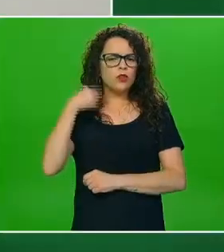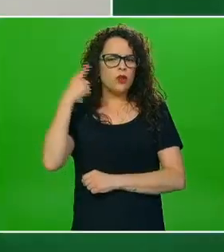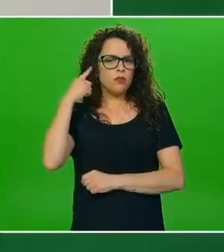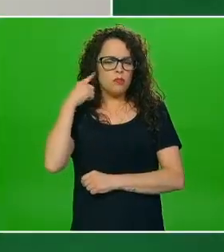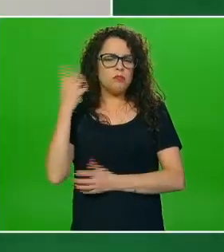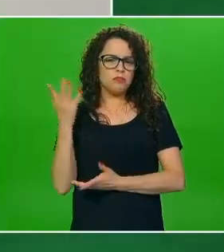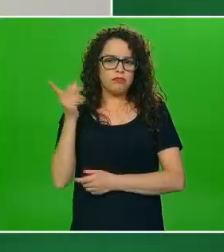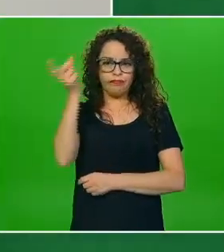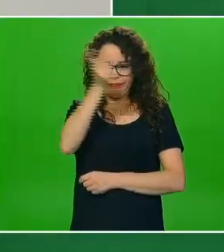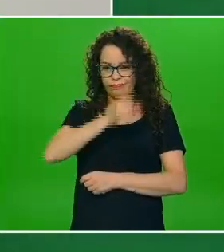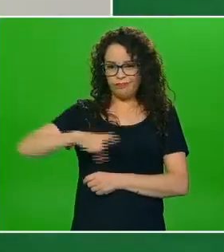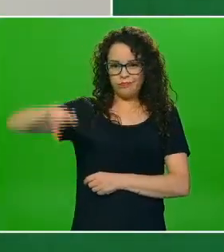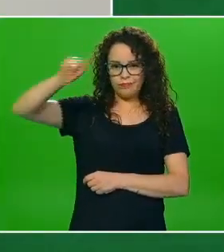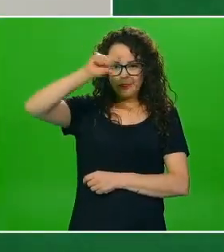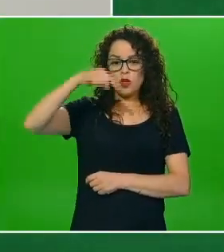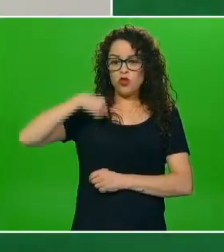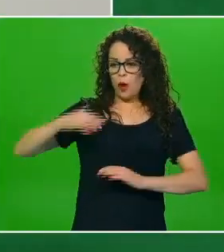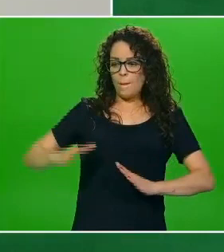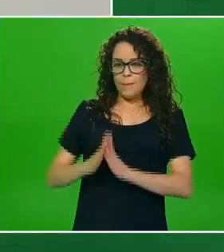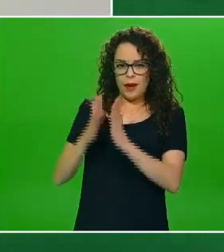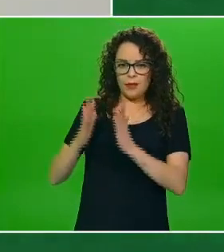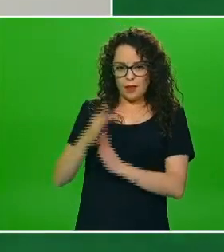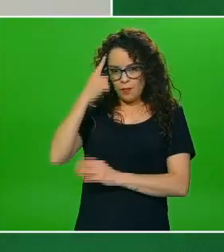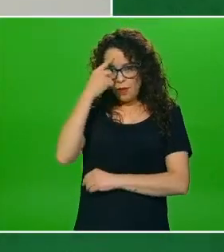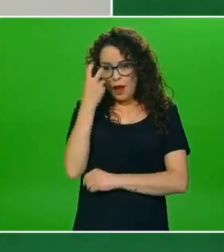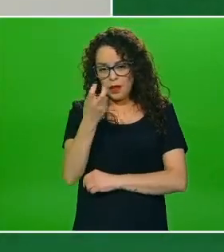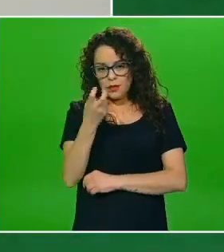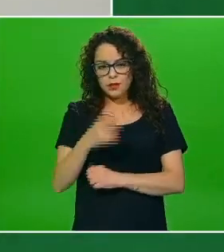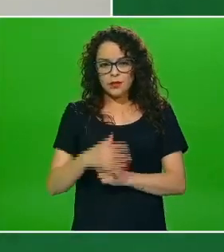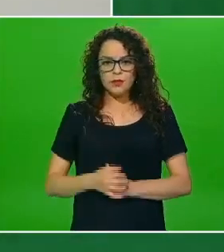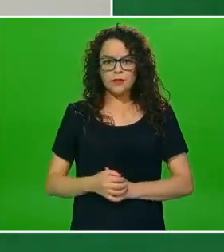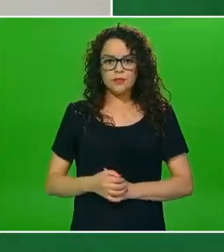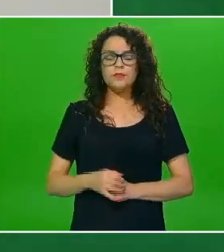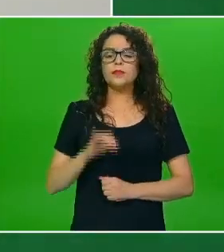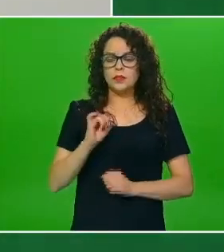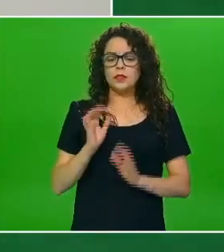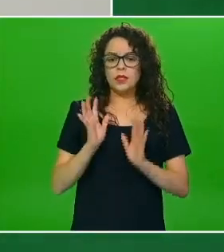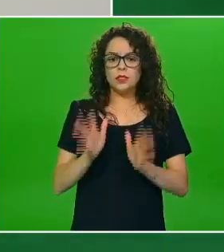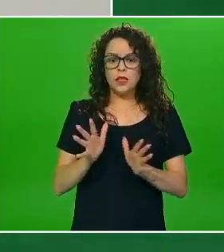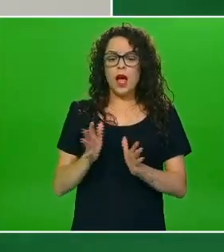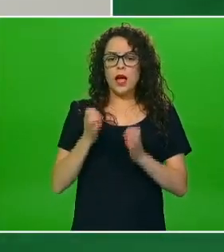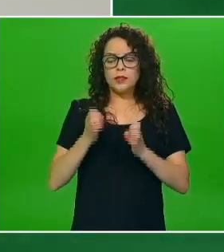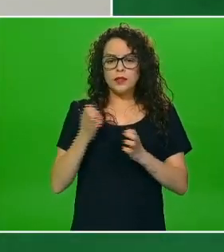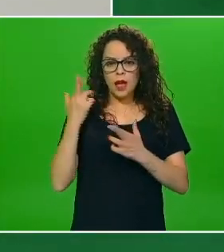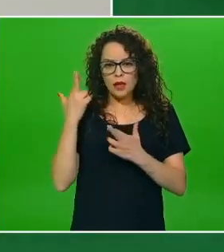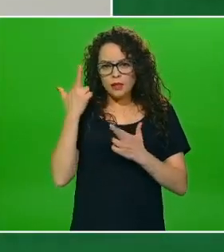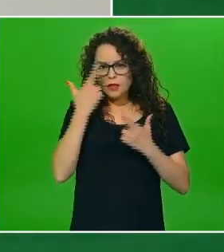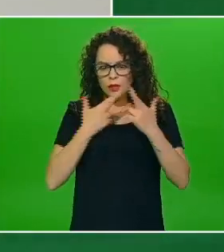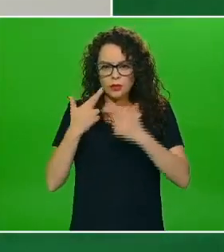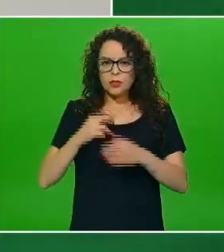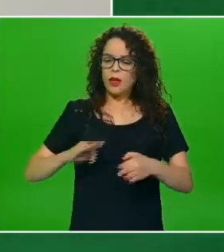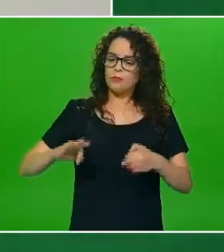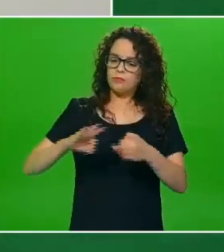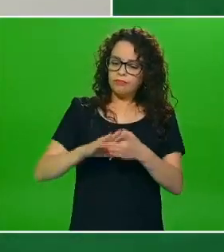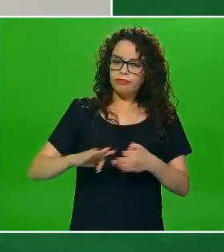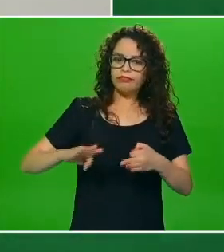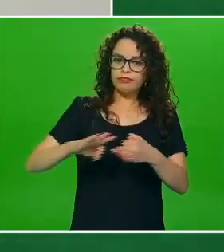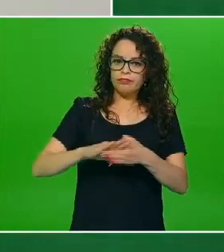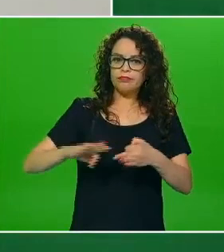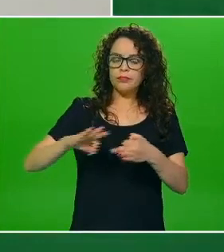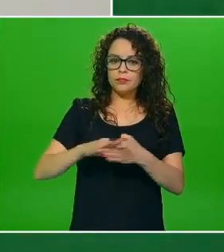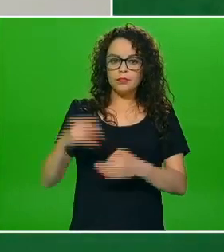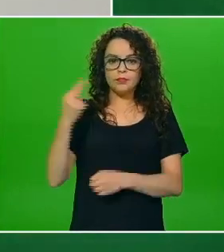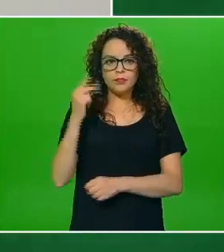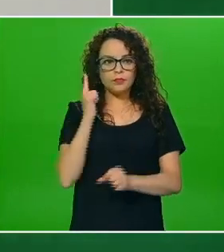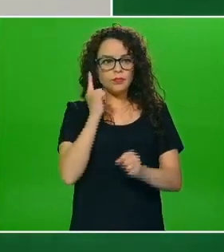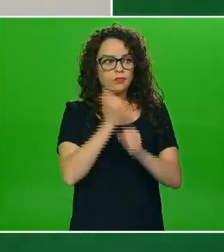algunas reuniones que me ha tocado participar es que efectivamente se llevan a cabo revisiones periódicas para identificar que